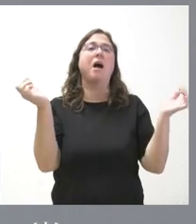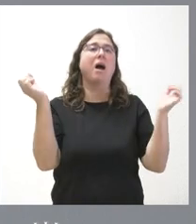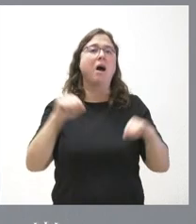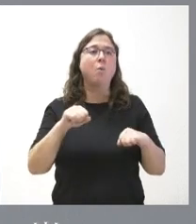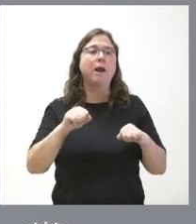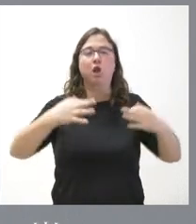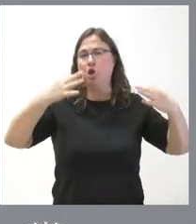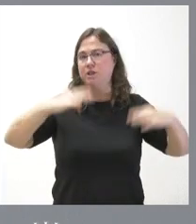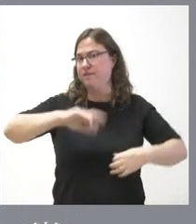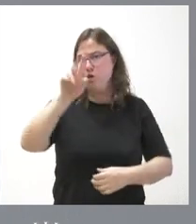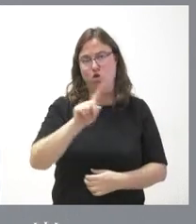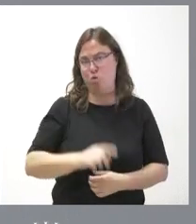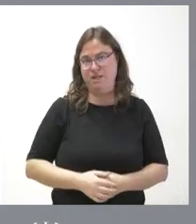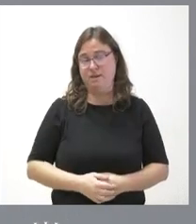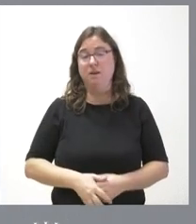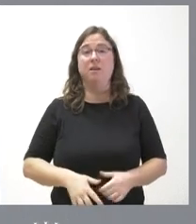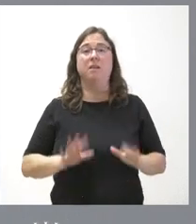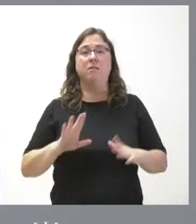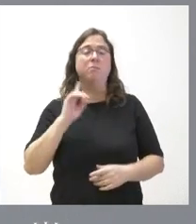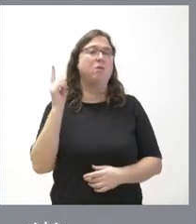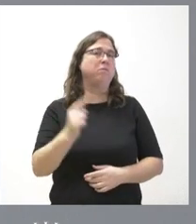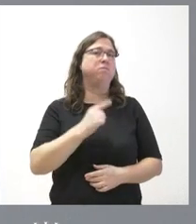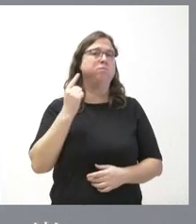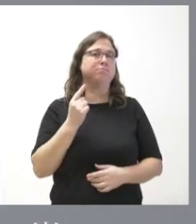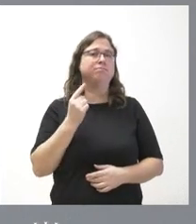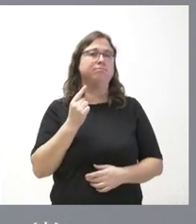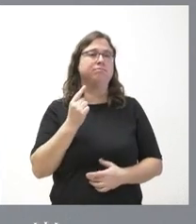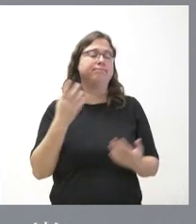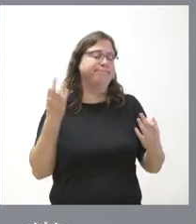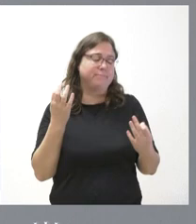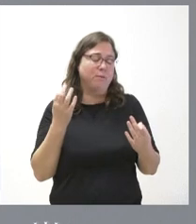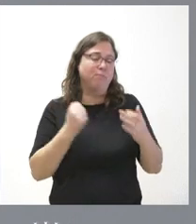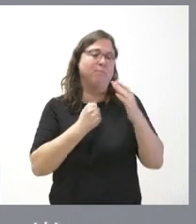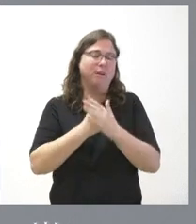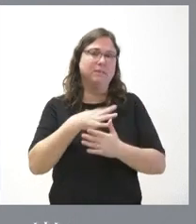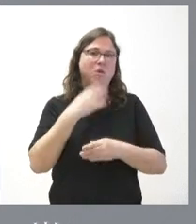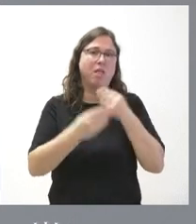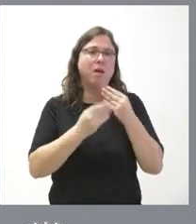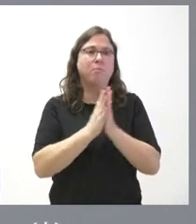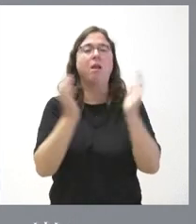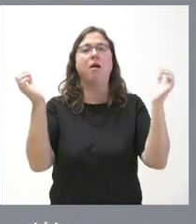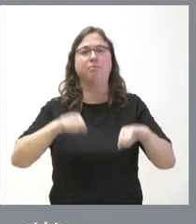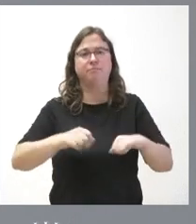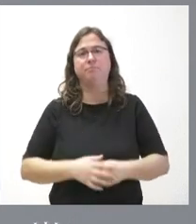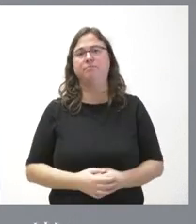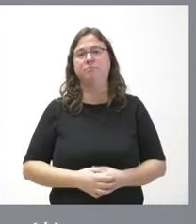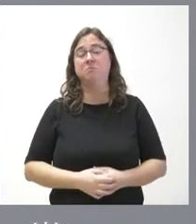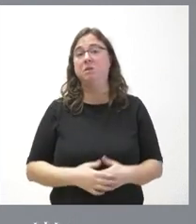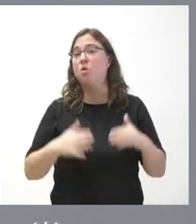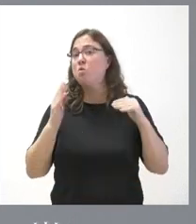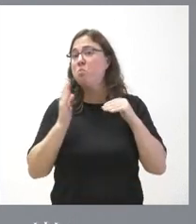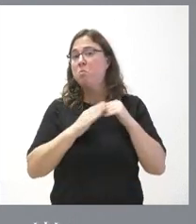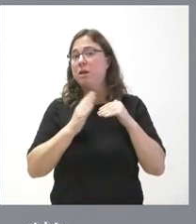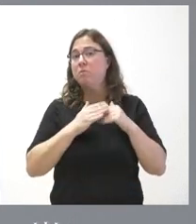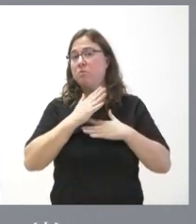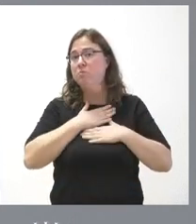son sencillos pero todos tenemos que hacer todo lo que esté en nuestra mano para que esos acuerdos se produzcan al menos desde mi